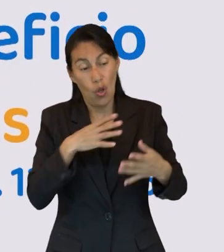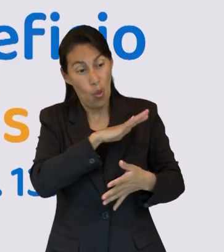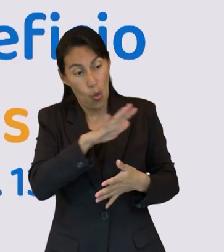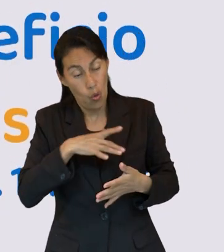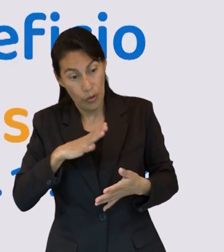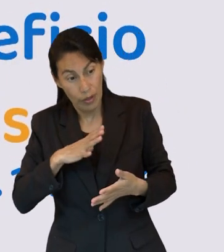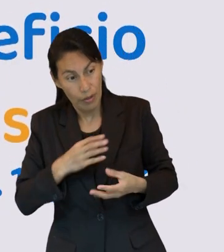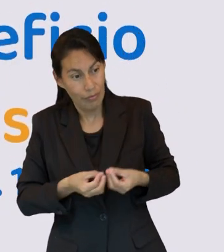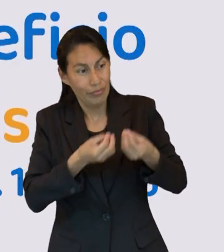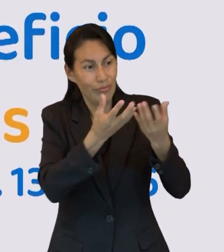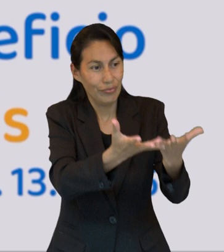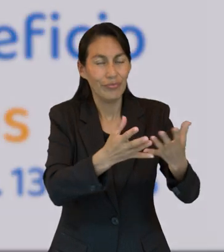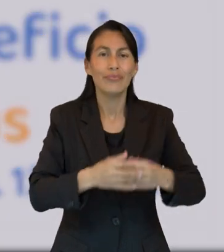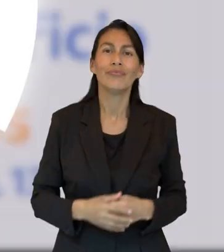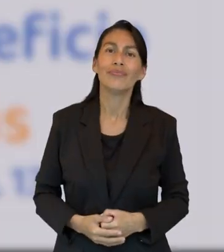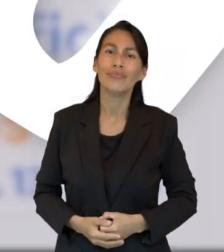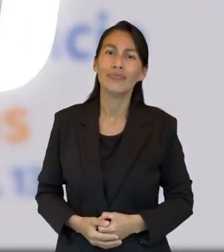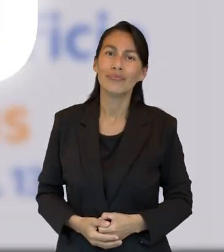beneficio de los demás.